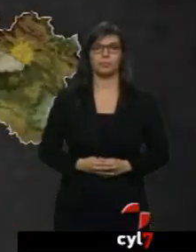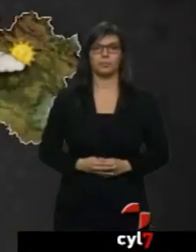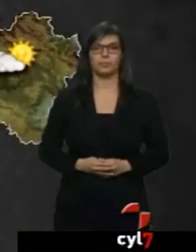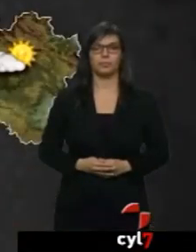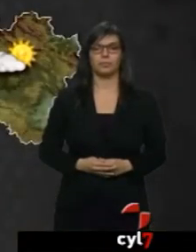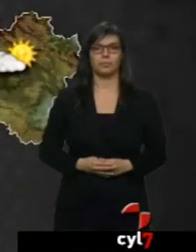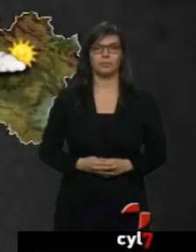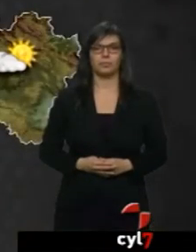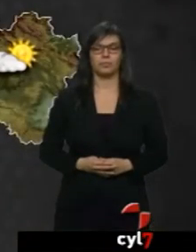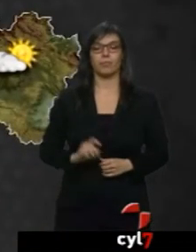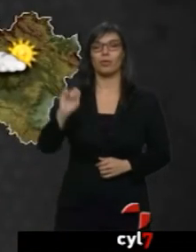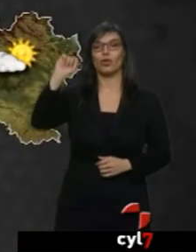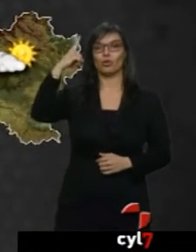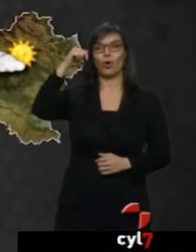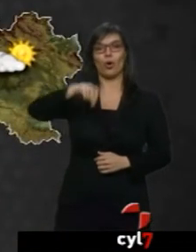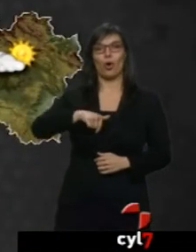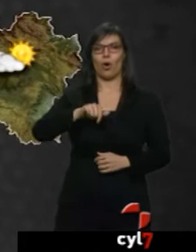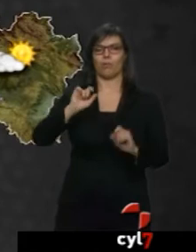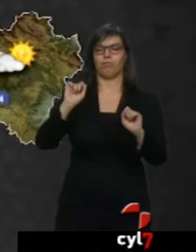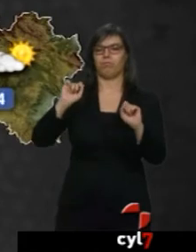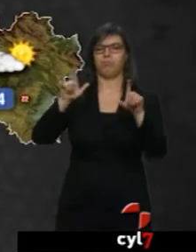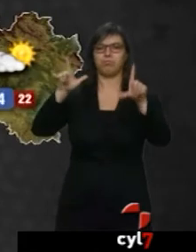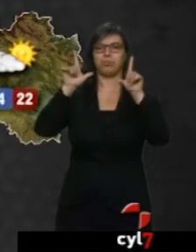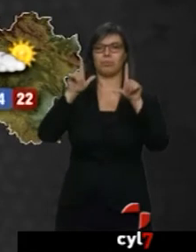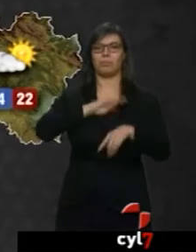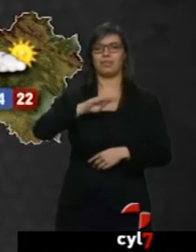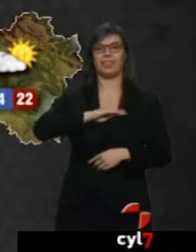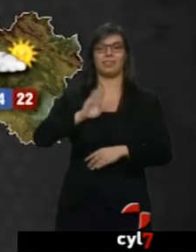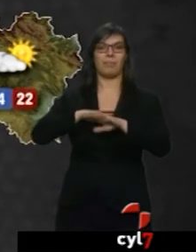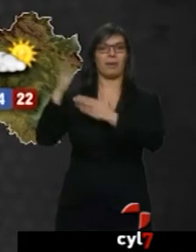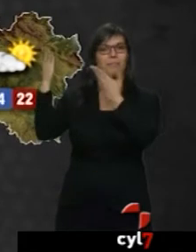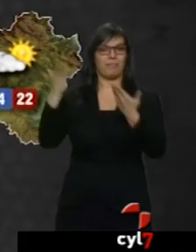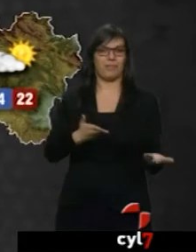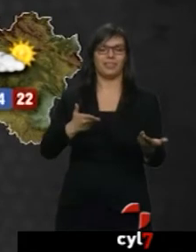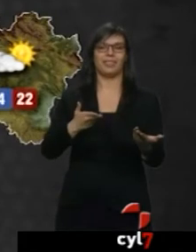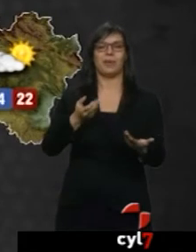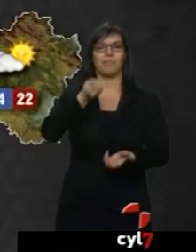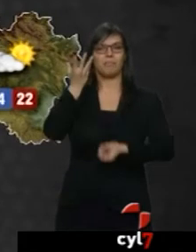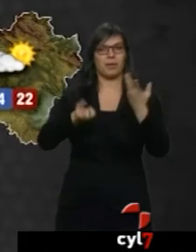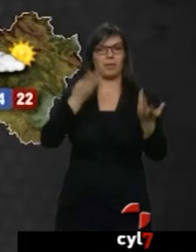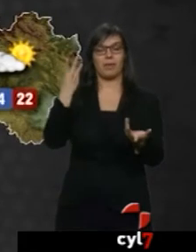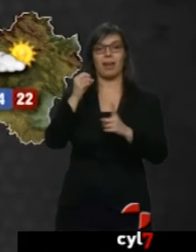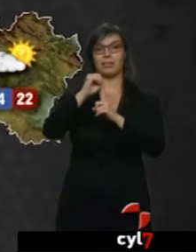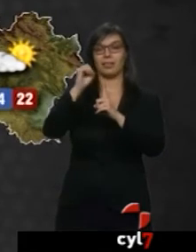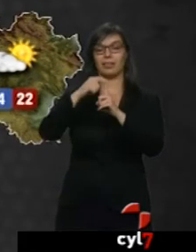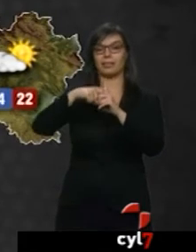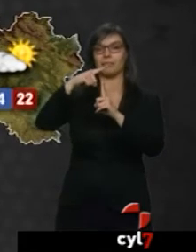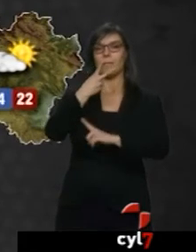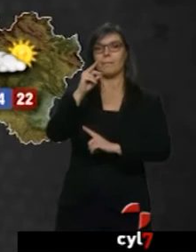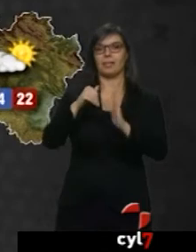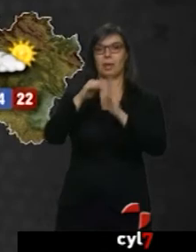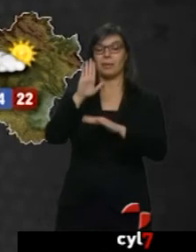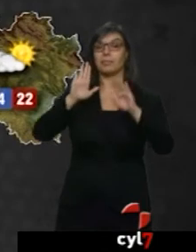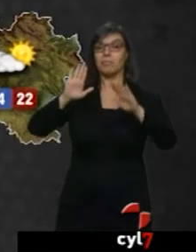El sol brillará hoy para recibir a la primavera. Las temperaturas seguirán marcando por encima de los 20 grados... ...pero el cambio de estación traerá